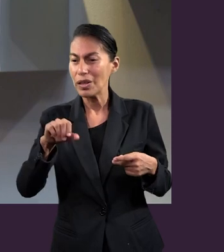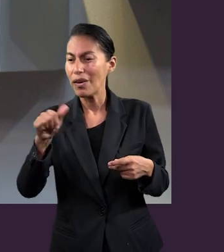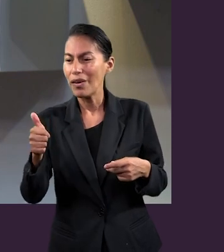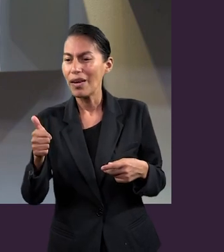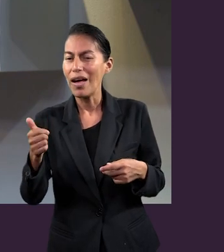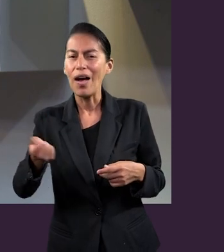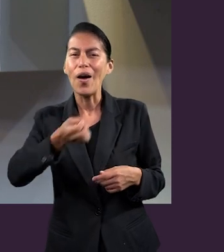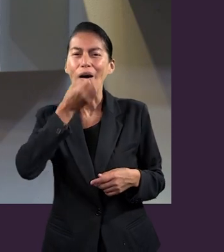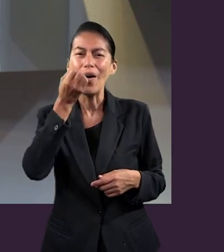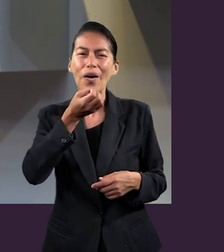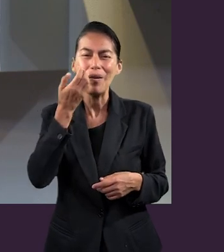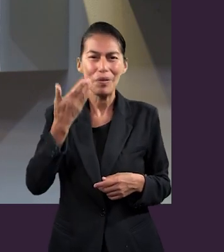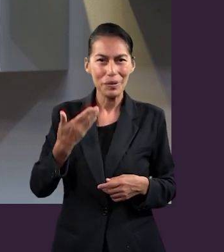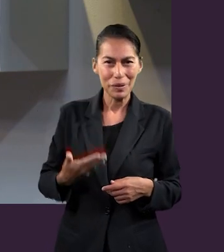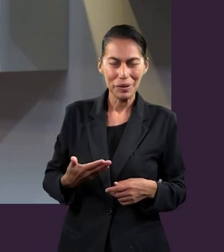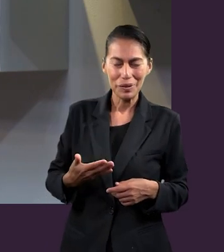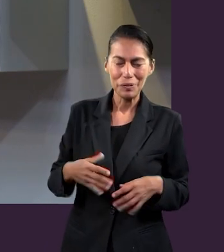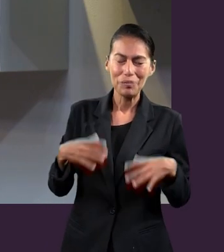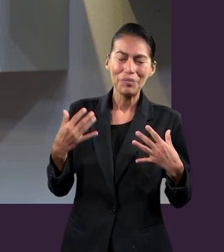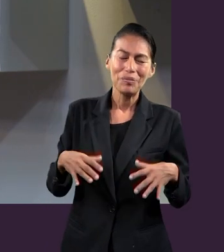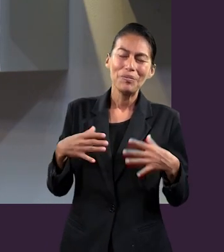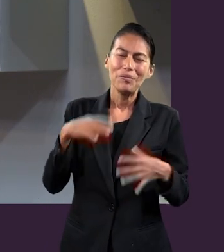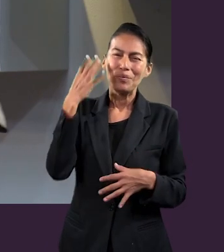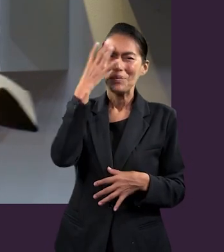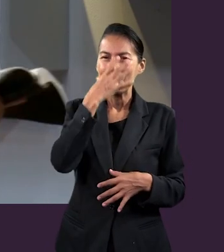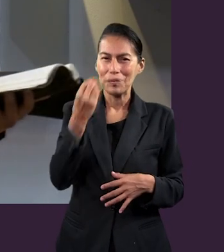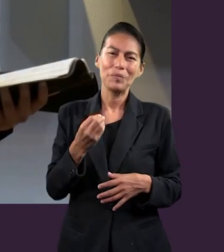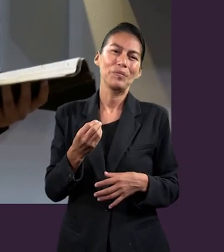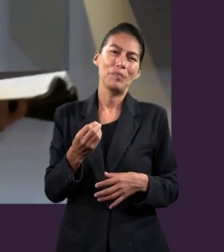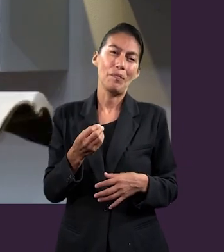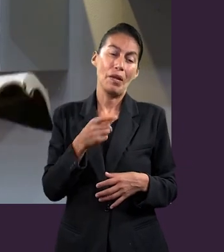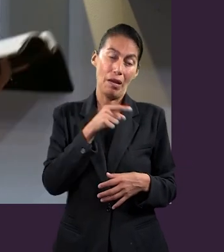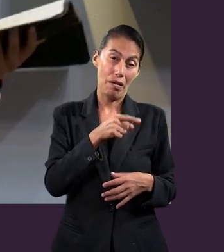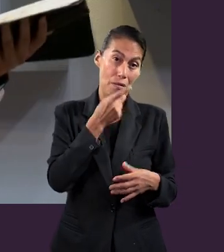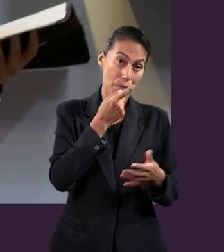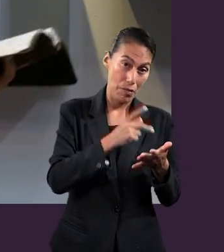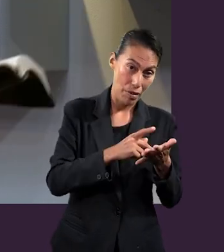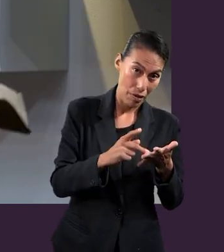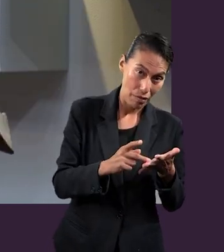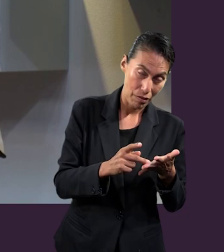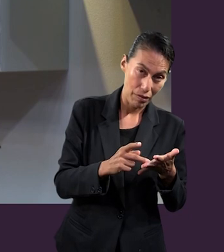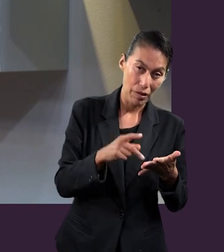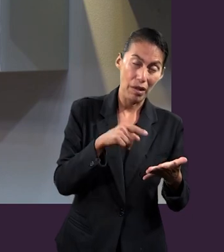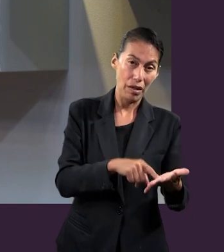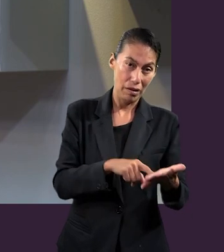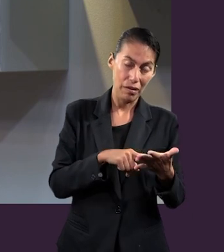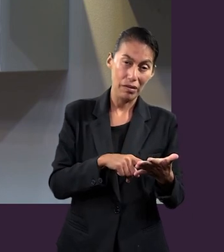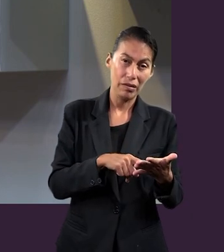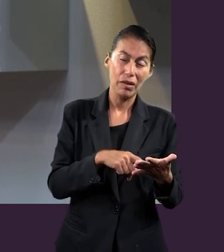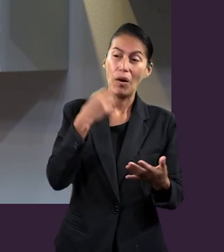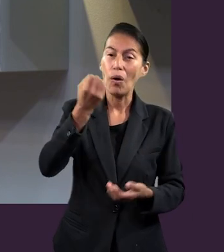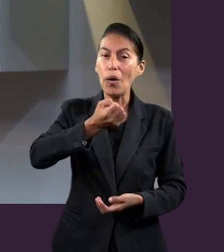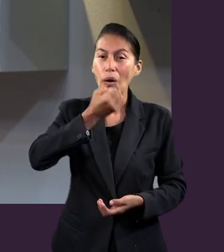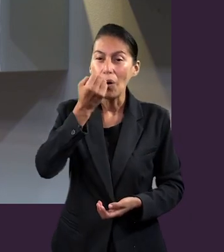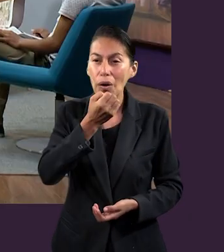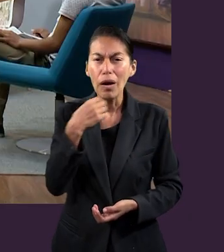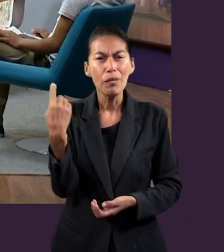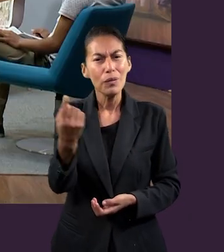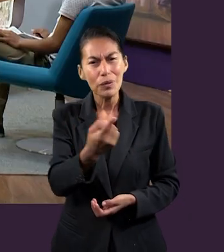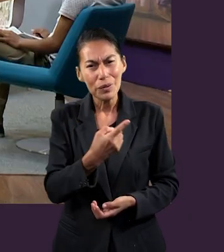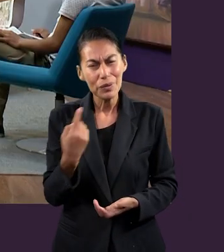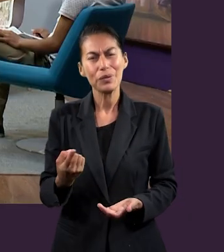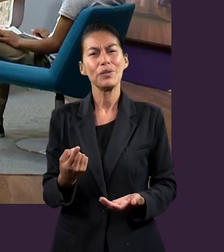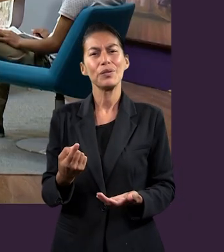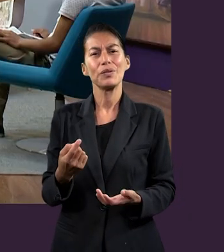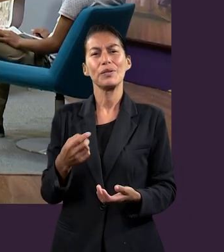ora por nosotros. Y la oración que hace Pablo, de la cual hiciste referencia, Carla, es una